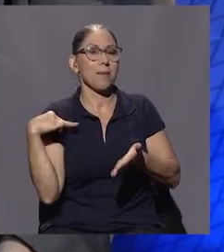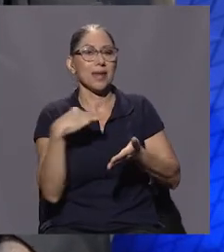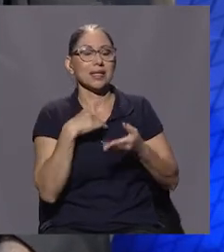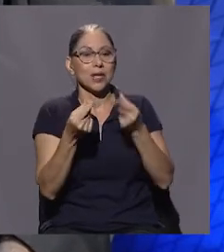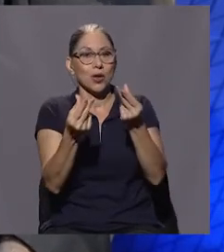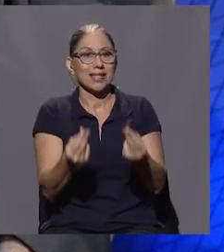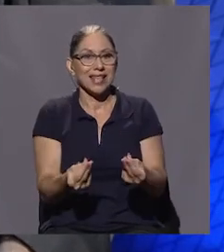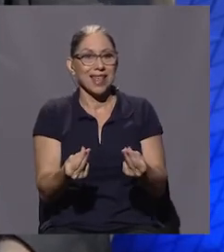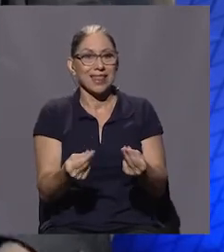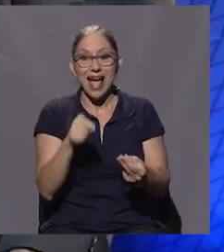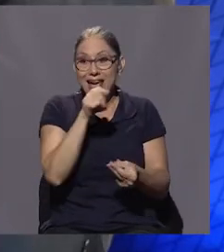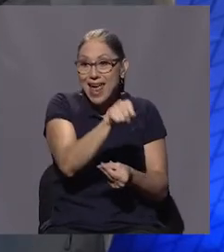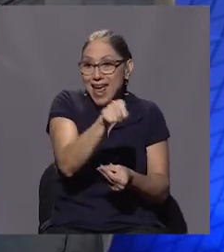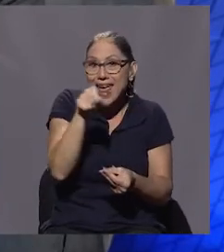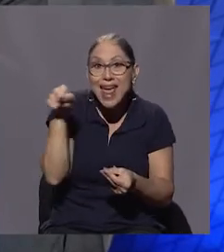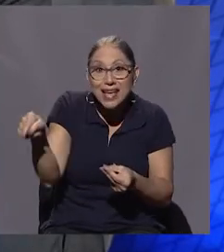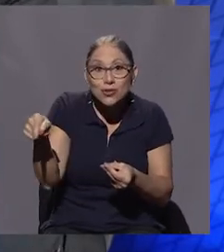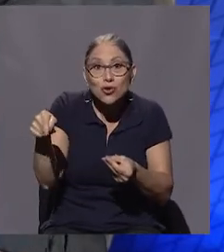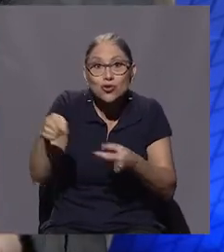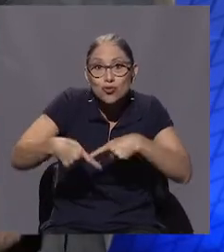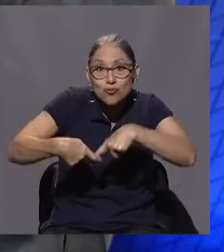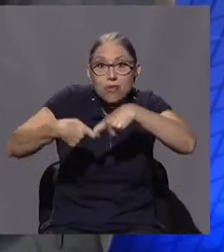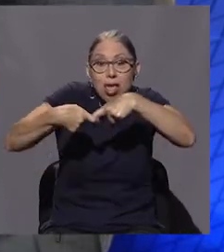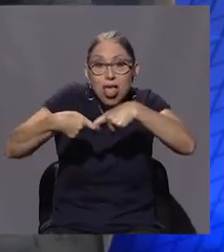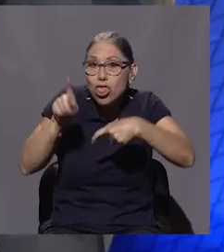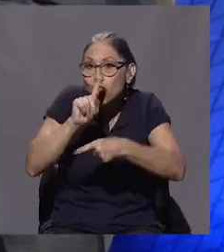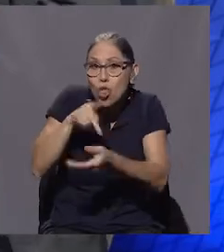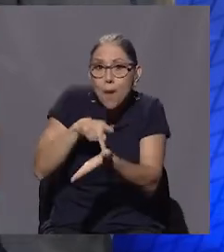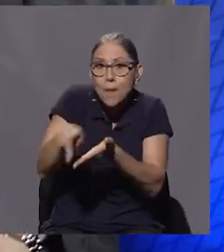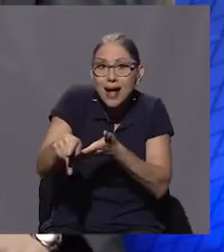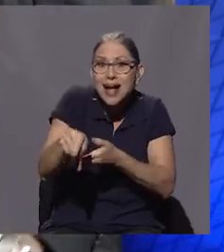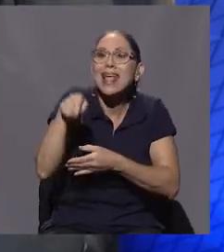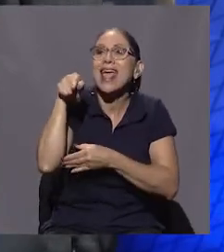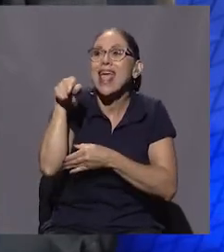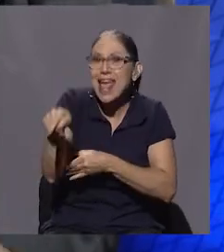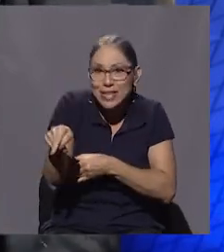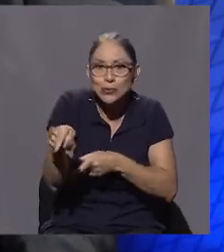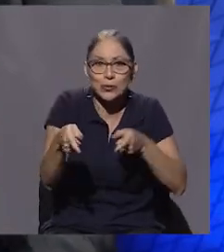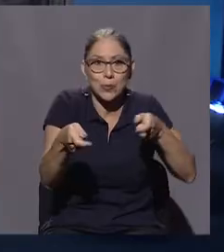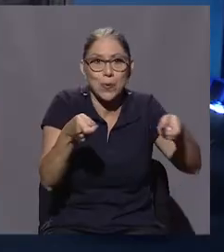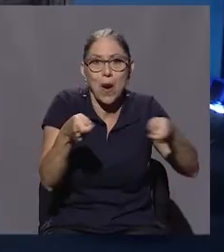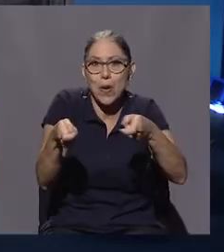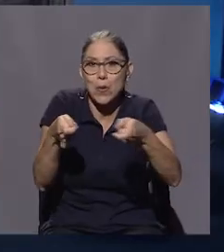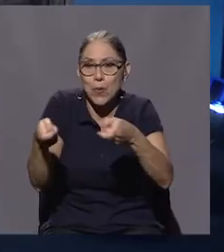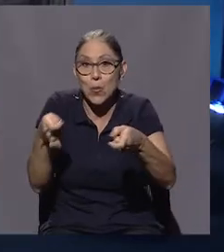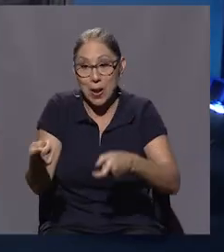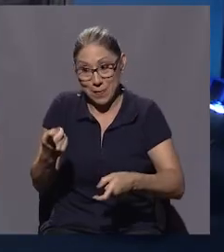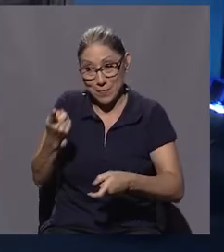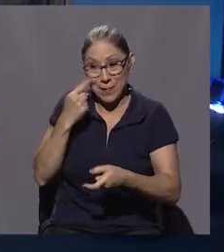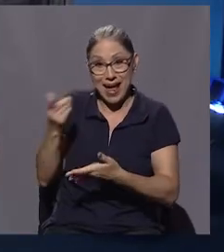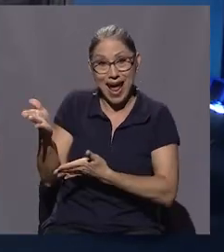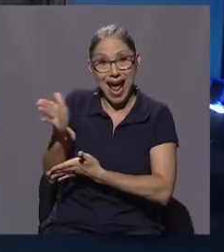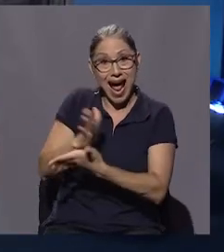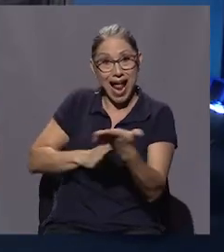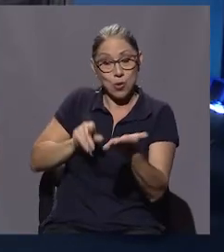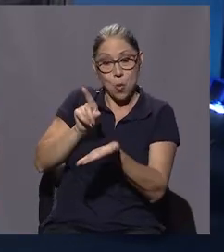de esa manipulación. Se lo voy a poner con una publicación reciente de ayer.